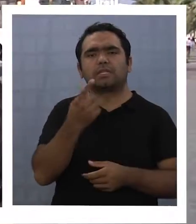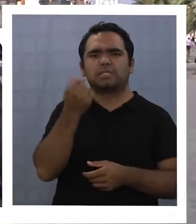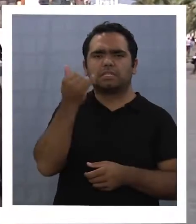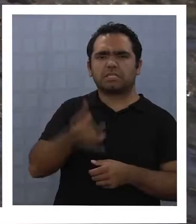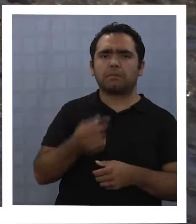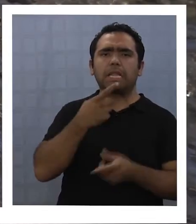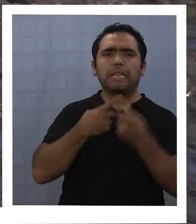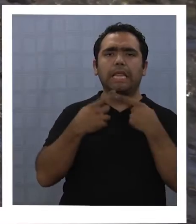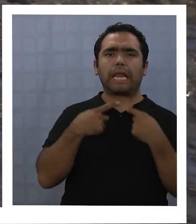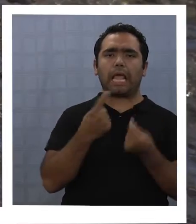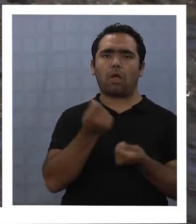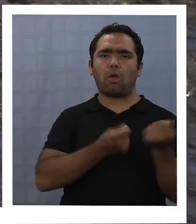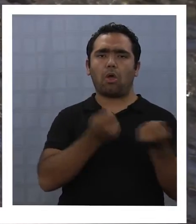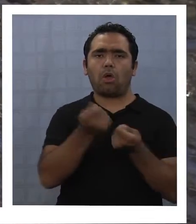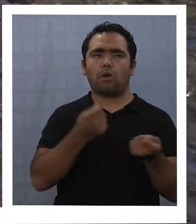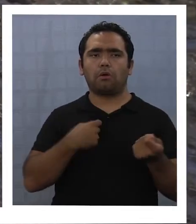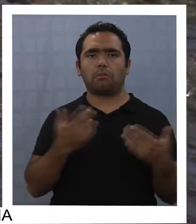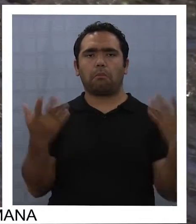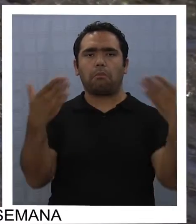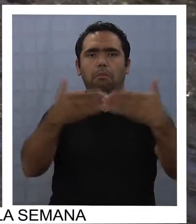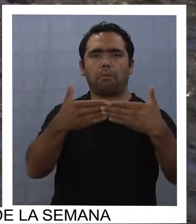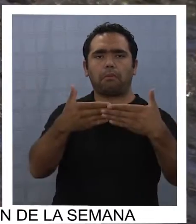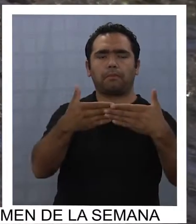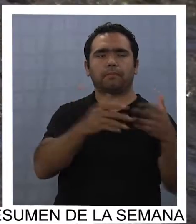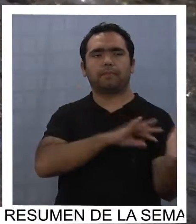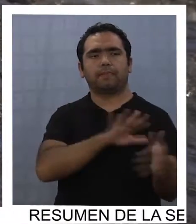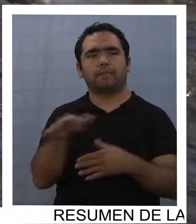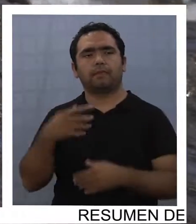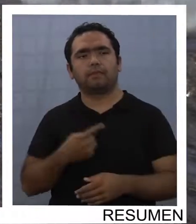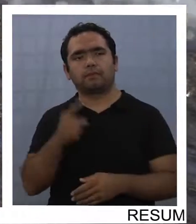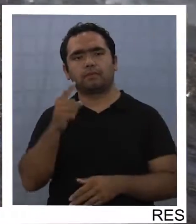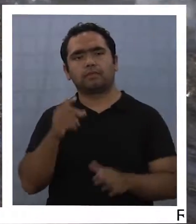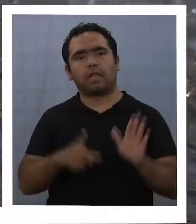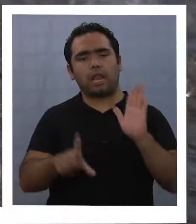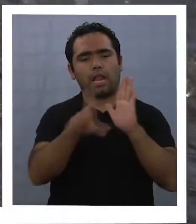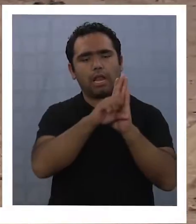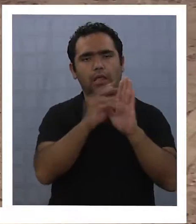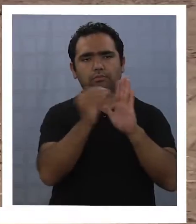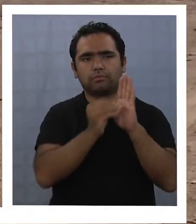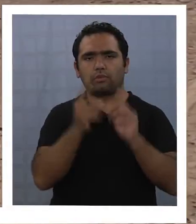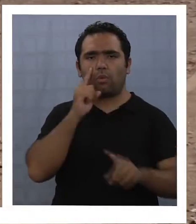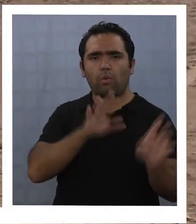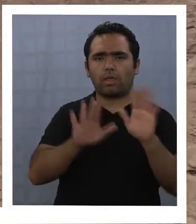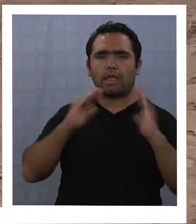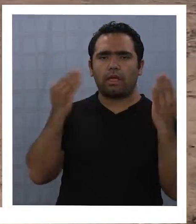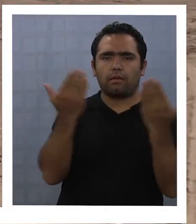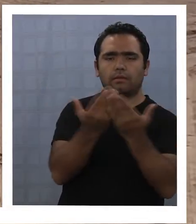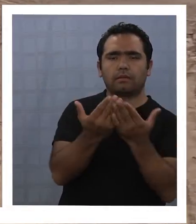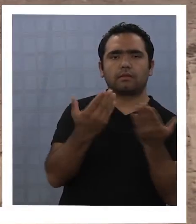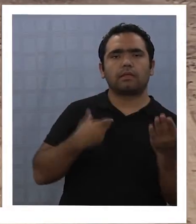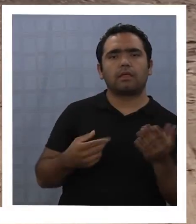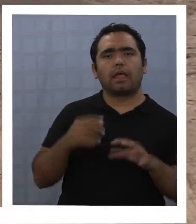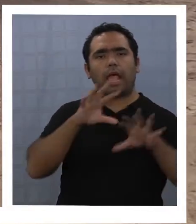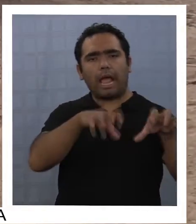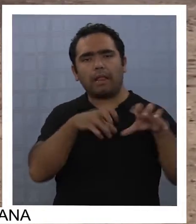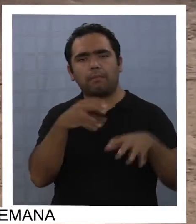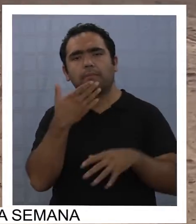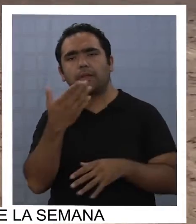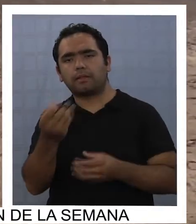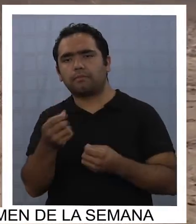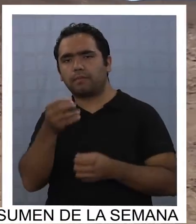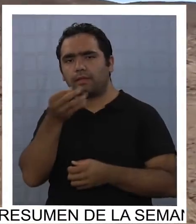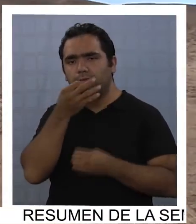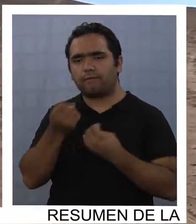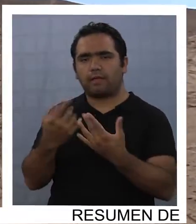que frenen estas iniciativas. Más regulación para proteger el medio ambiente y la biodiversidad que es patrimonio de las nuevas generaciones.